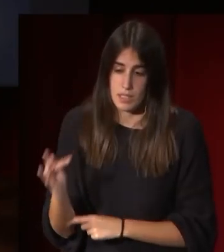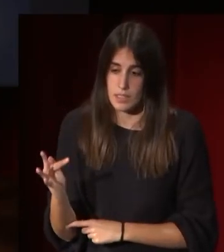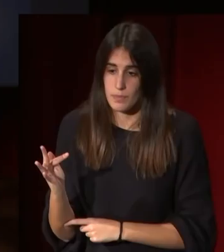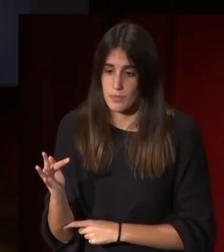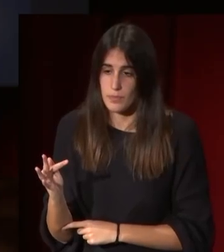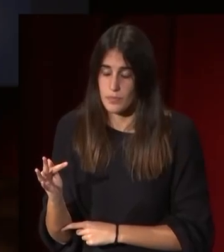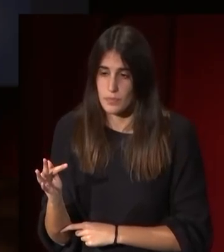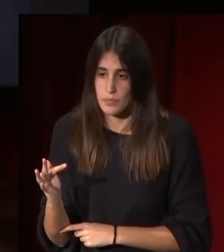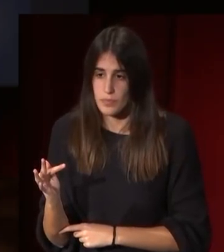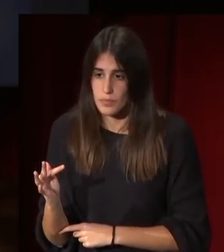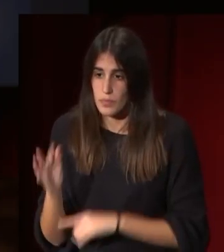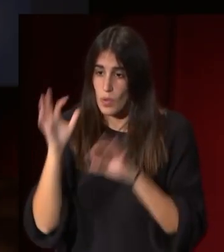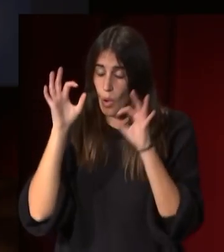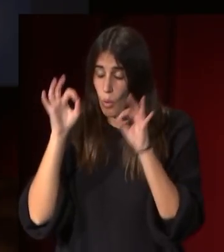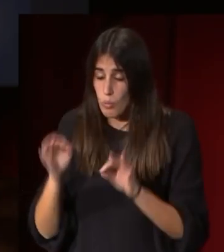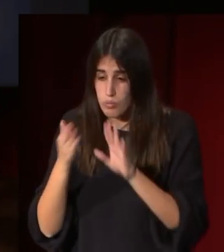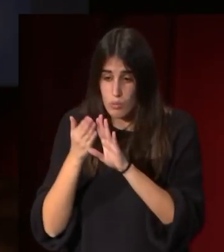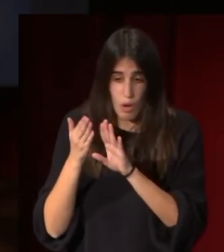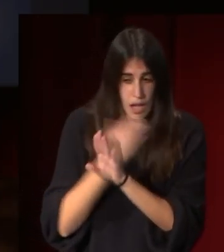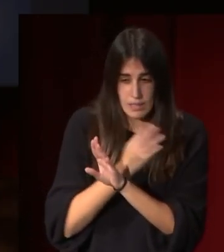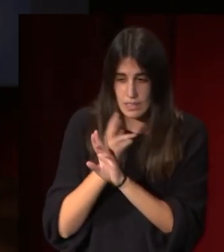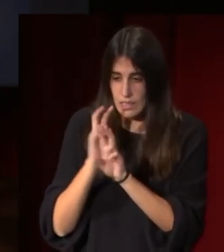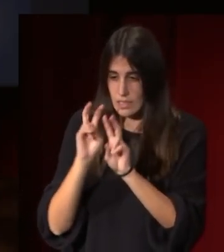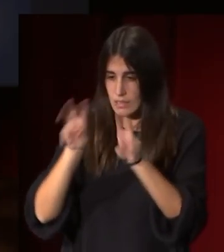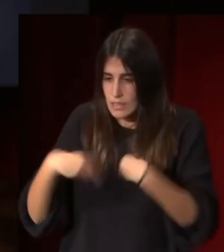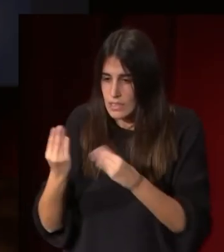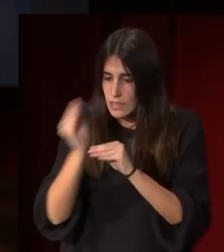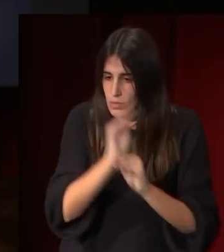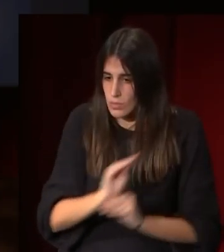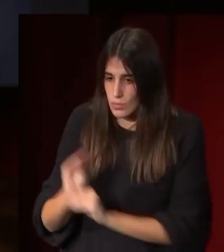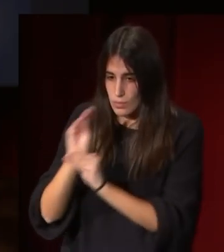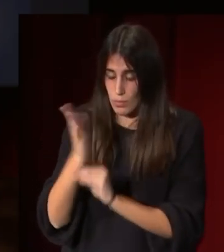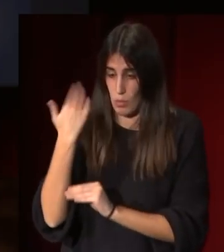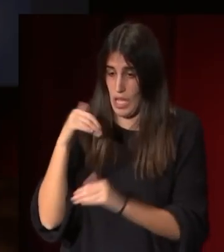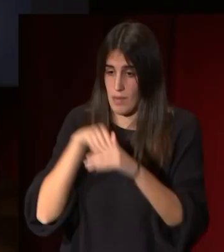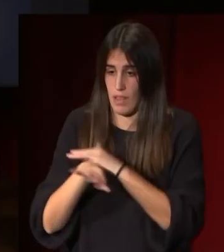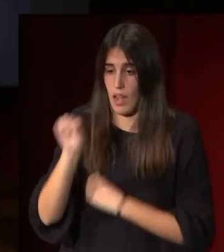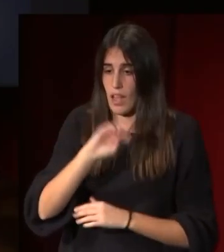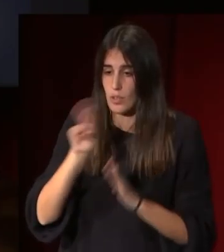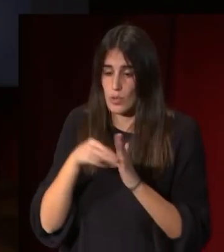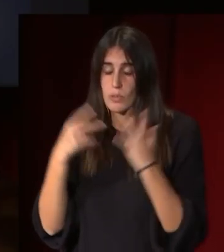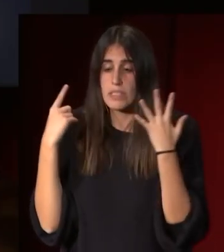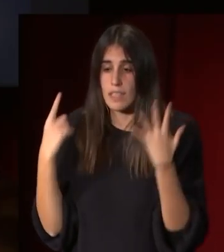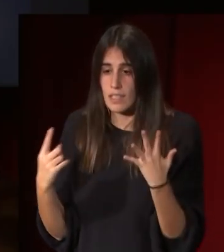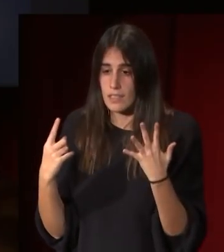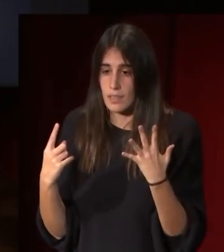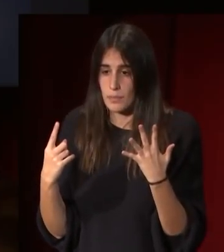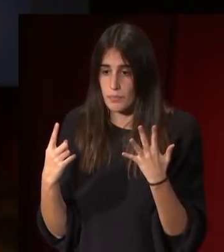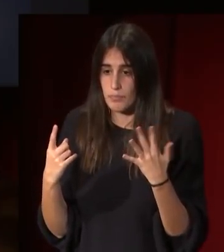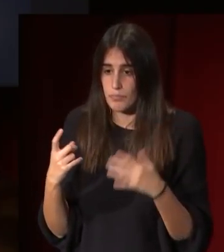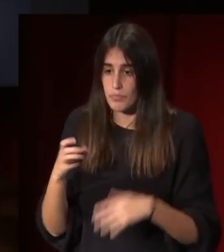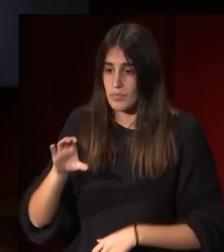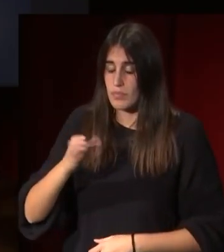justo antes de que se restaure como en ese momento todavía está almacenada en el 2006 el